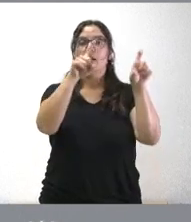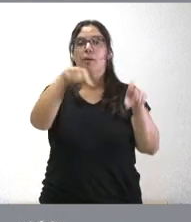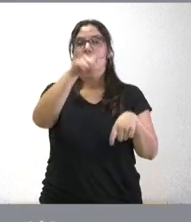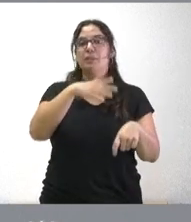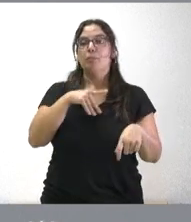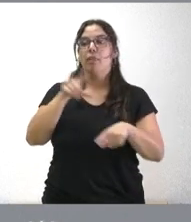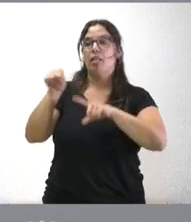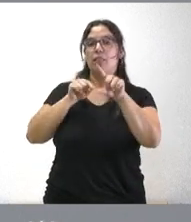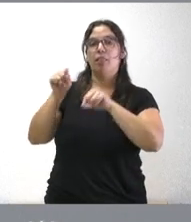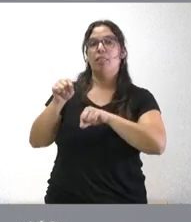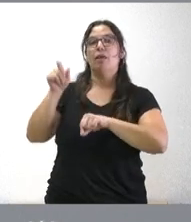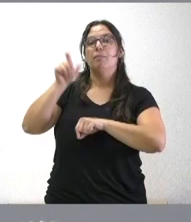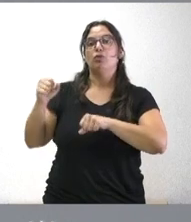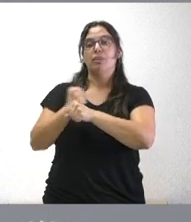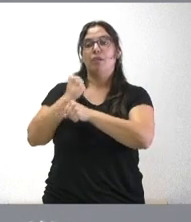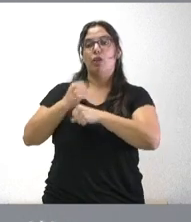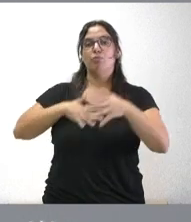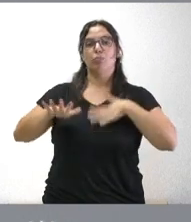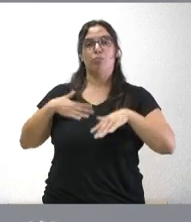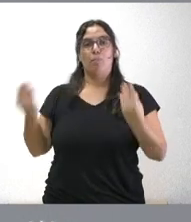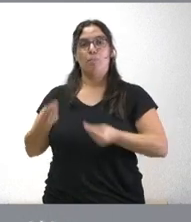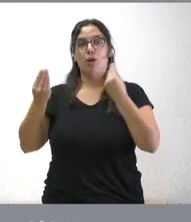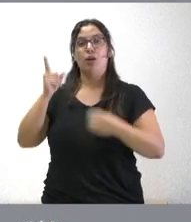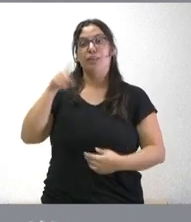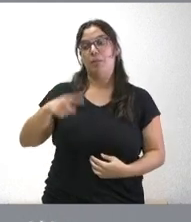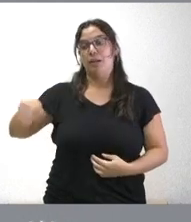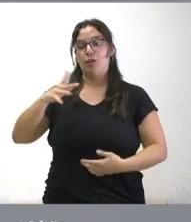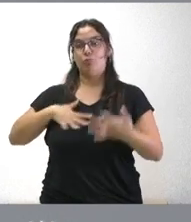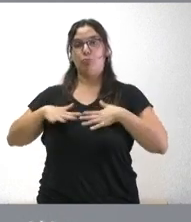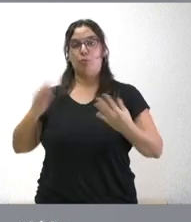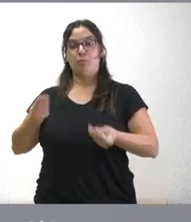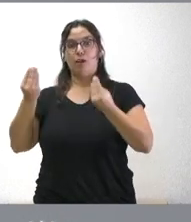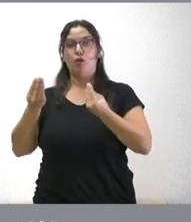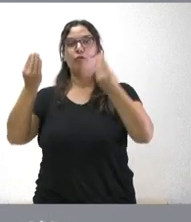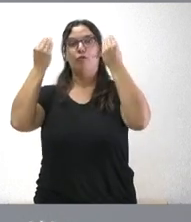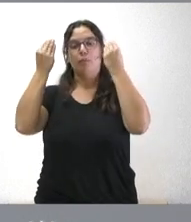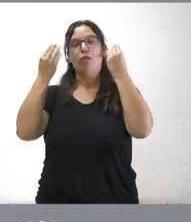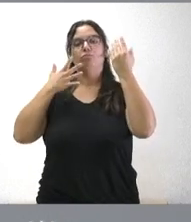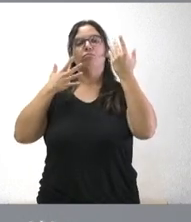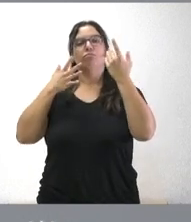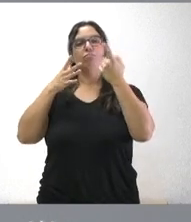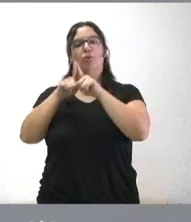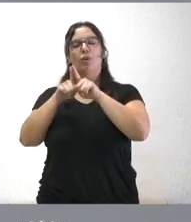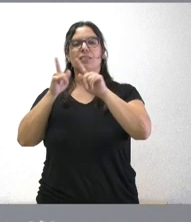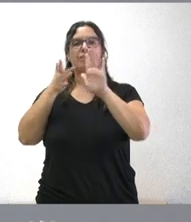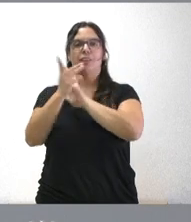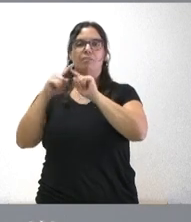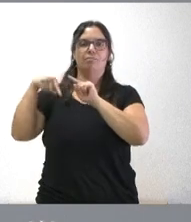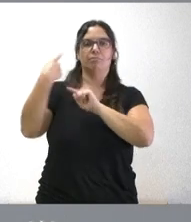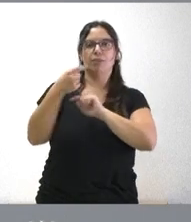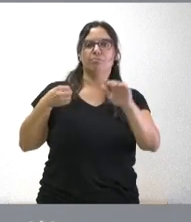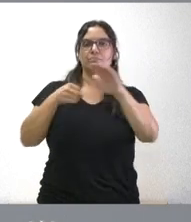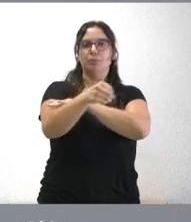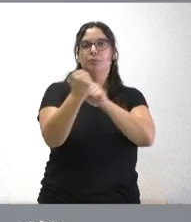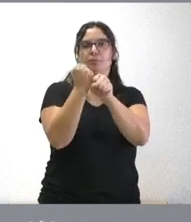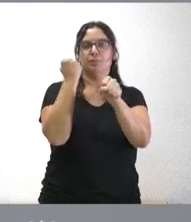trabajadores más cualificados y, a su vez, que los trabajadores puedan mejorar su cualificación y su formación. Trabajadores más formados y más cualificados supone, a